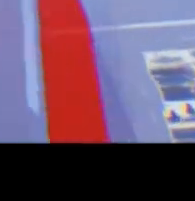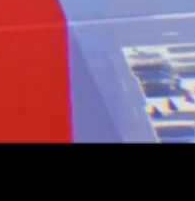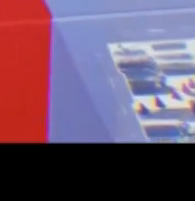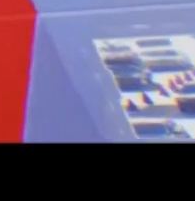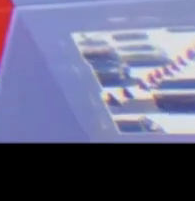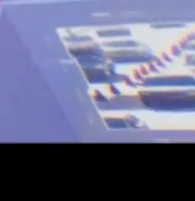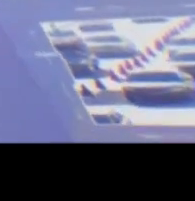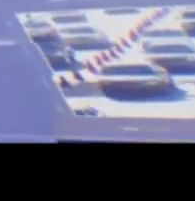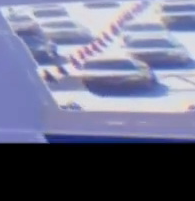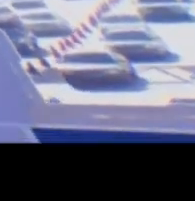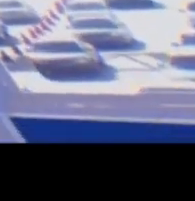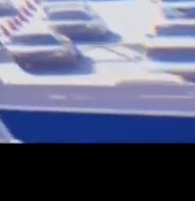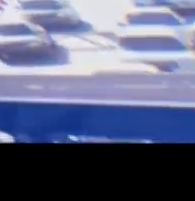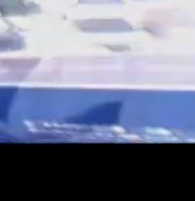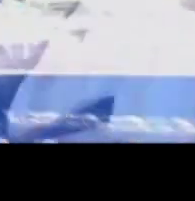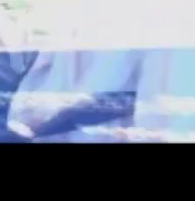Gracias por ver el video.